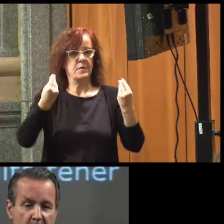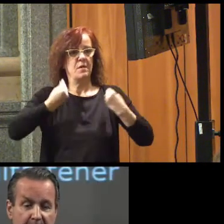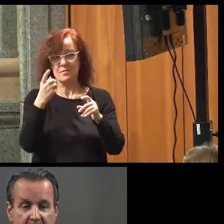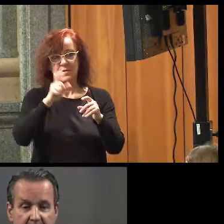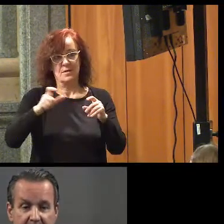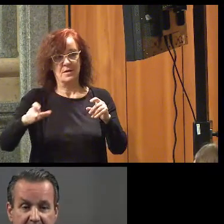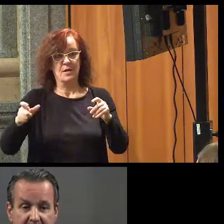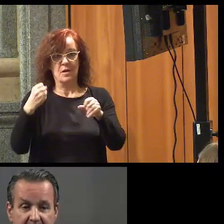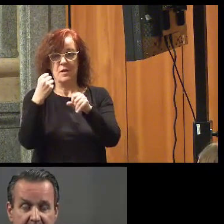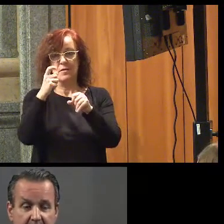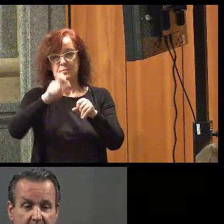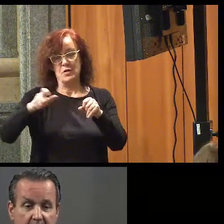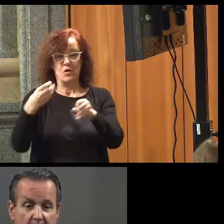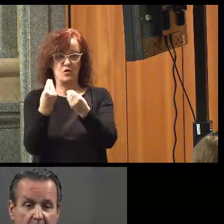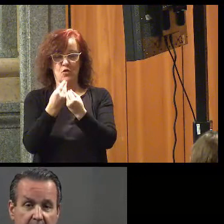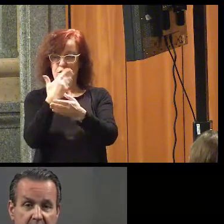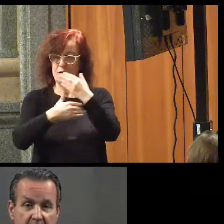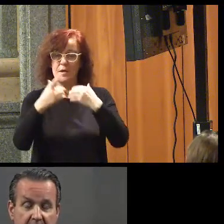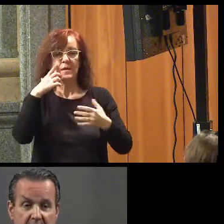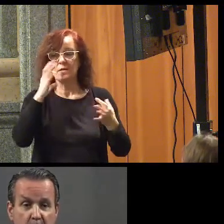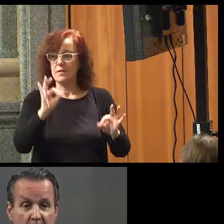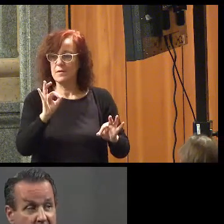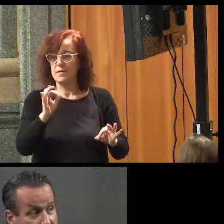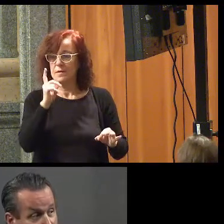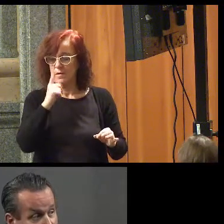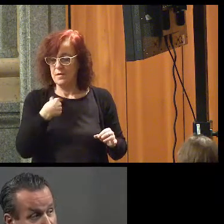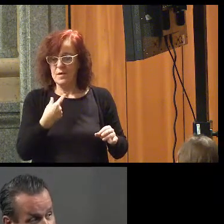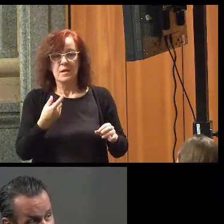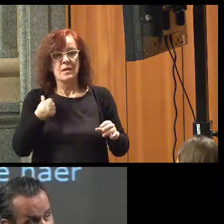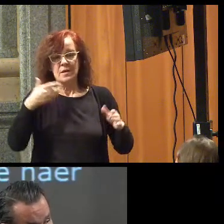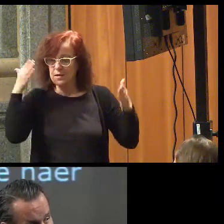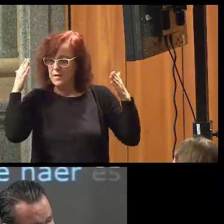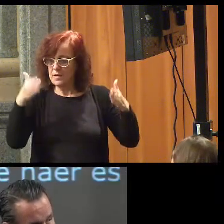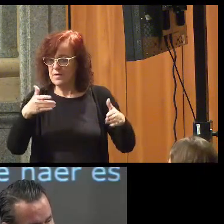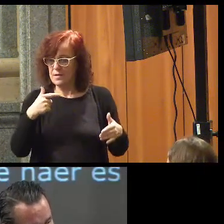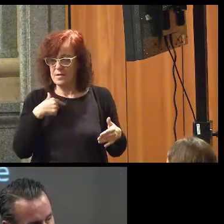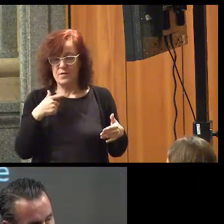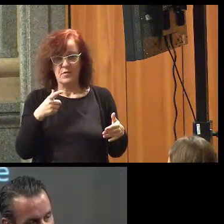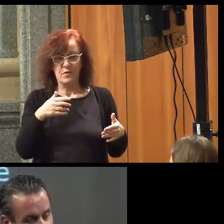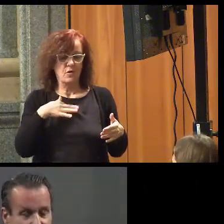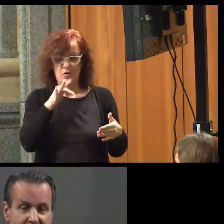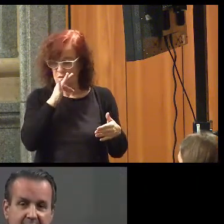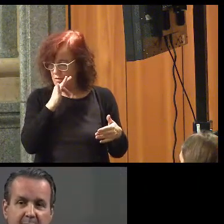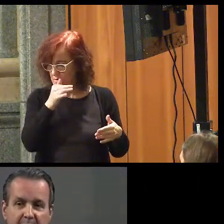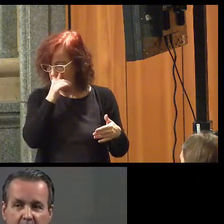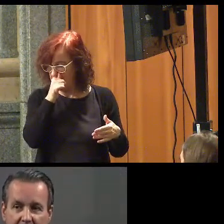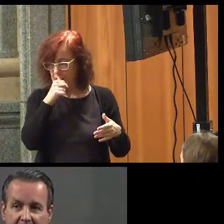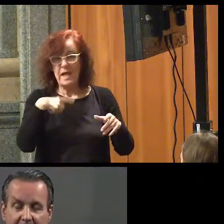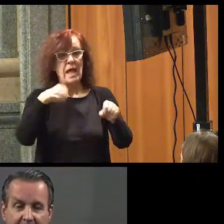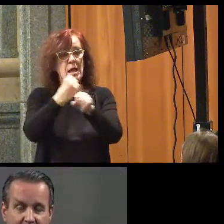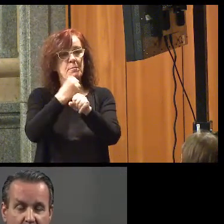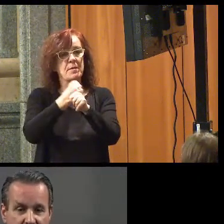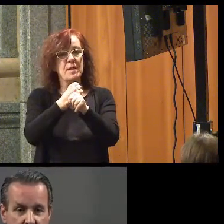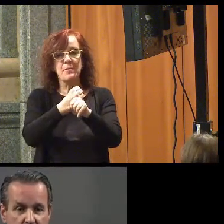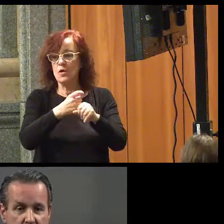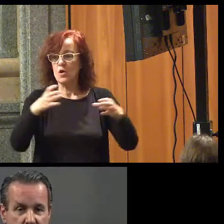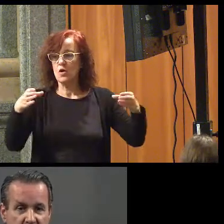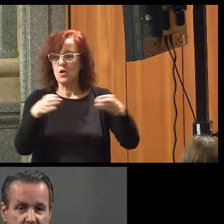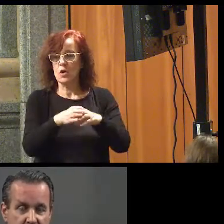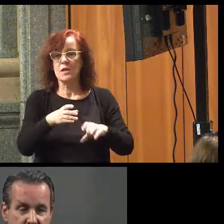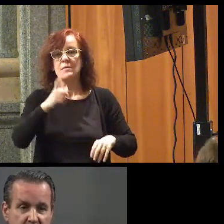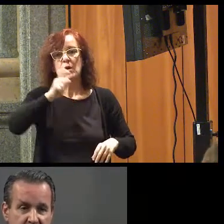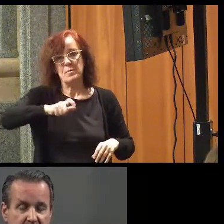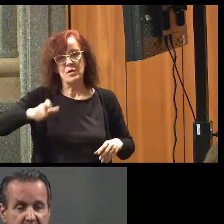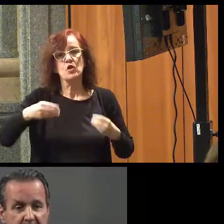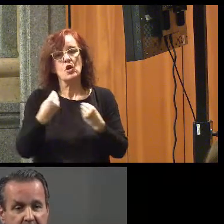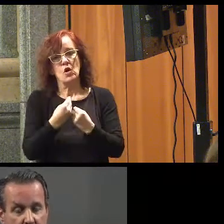autónoma. Evidentemente, lo que tenemos que hacer es poner el foco, ya que hay unos ritmos tan importantes de empleo en colectivos como son